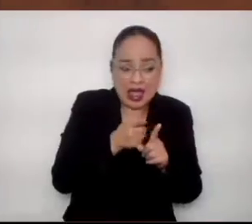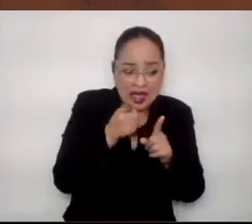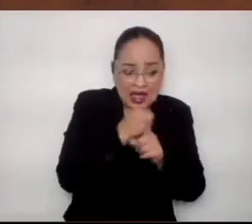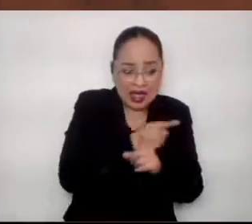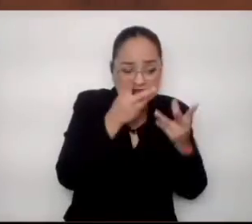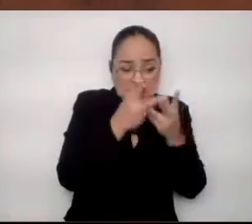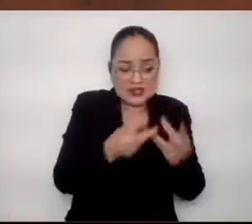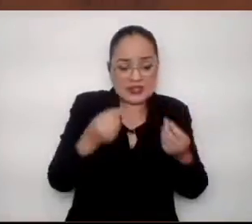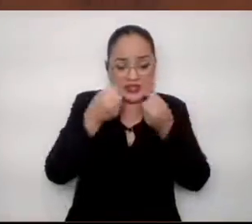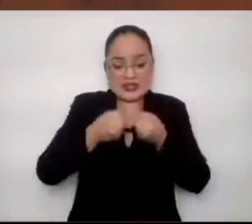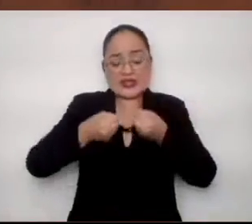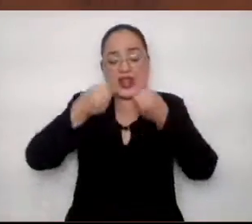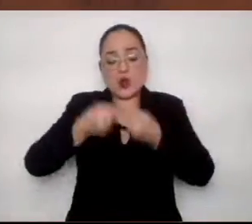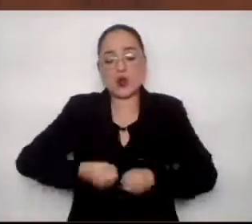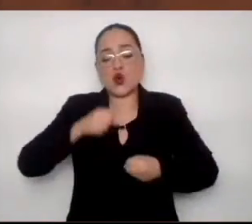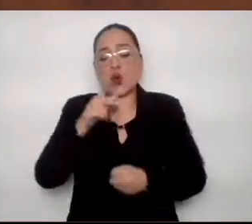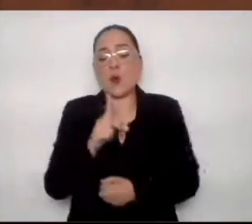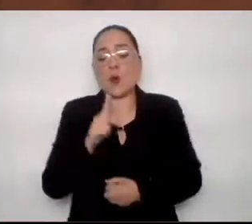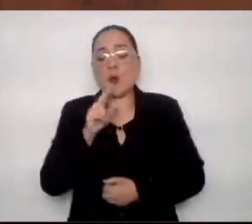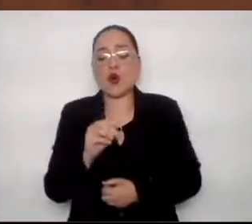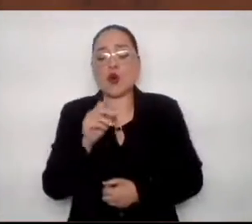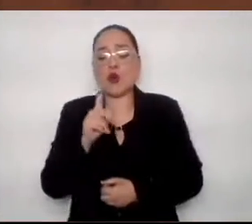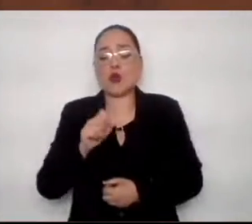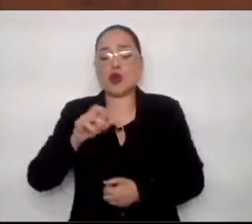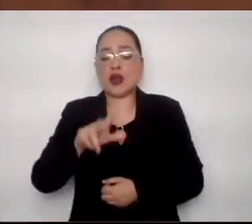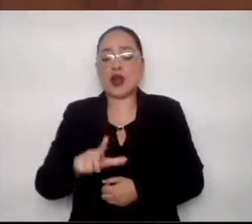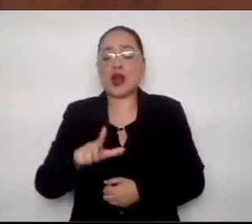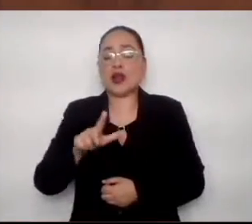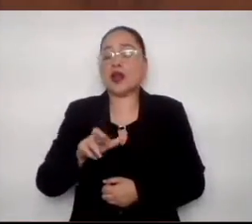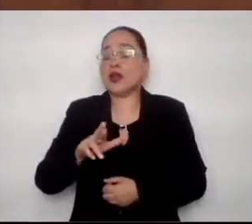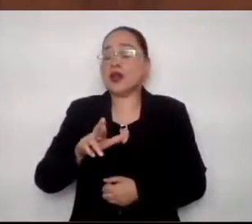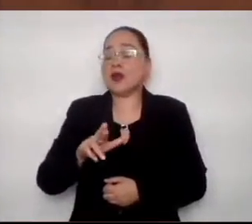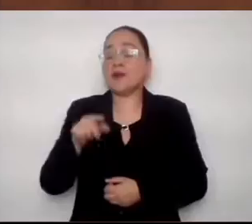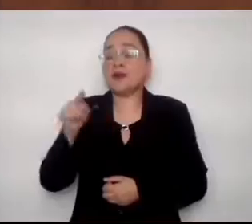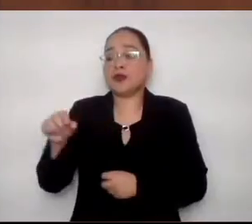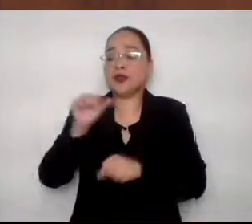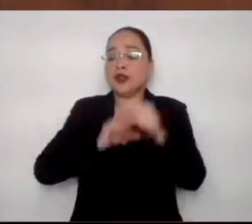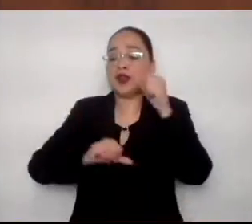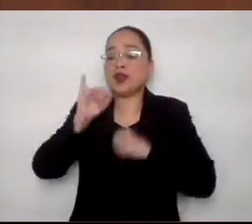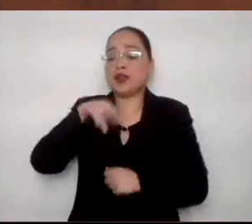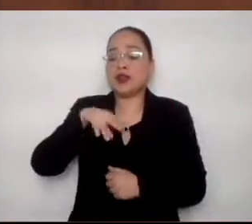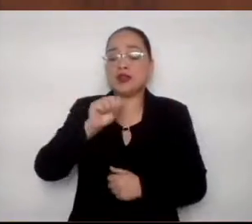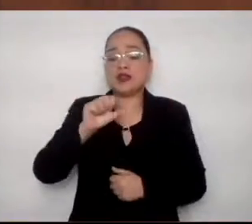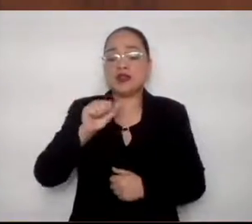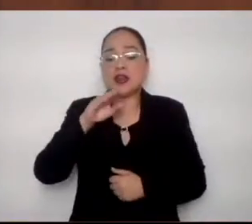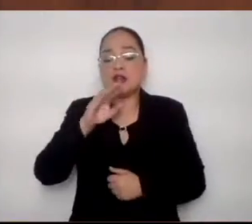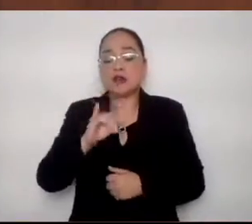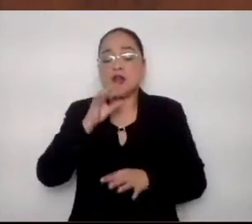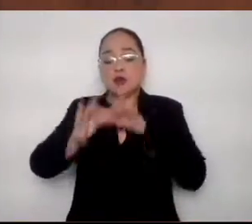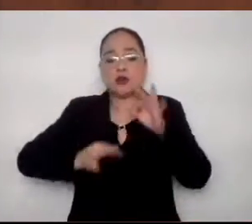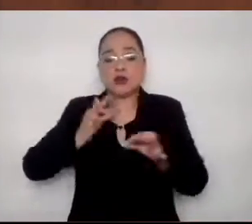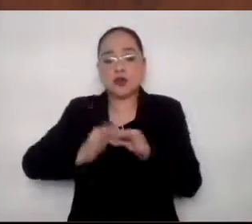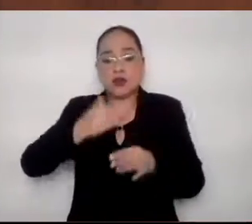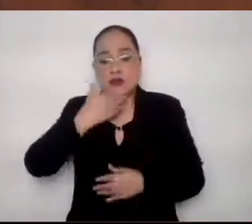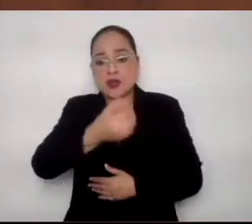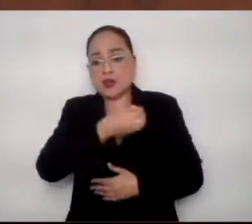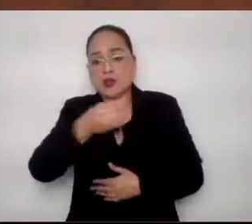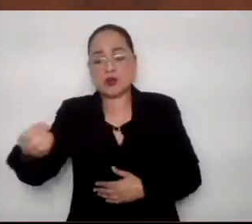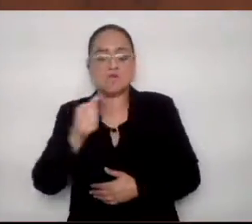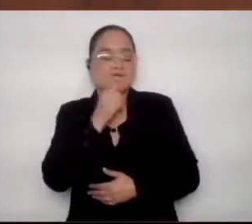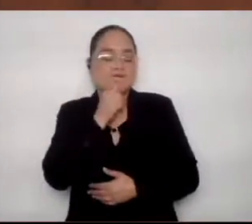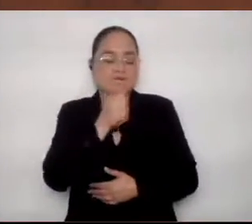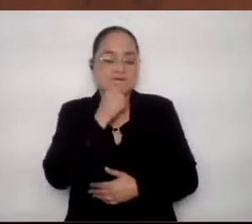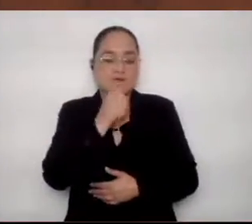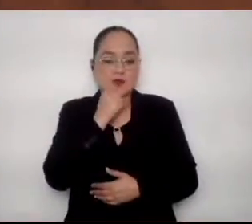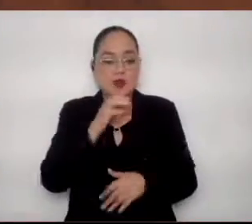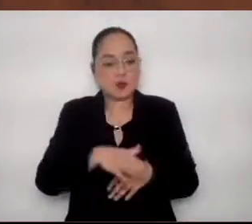Popular y sustituirlo por el Insabi, dependencia que aún no acaba de concretarse ni de iniciar operaciones, provocaron